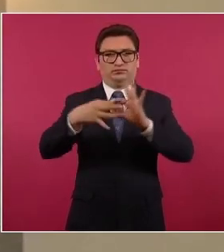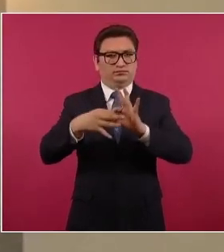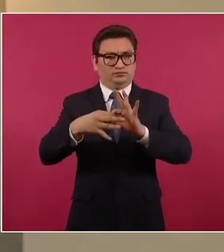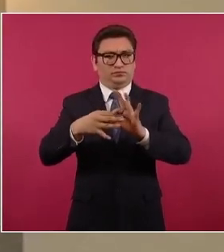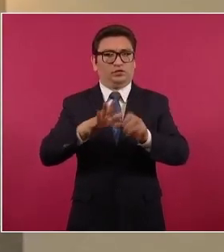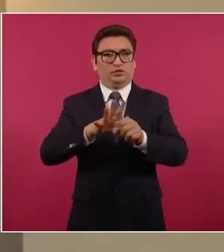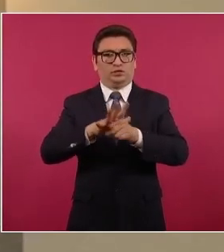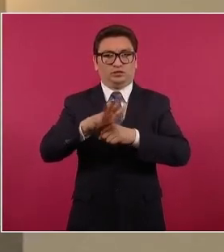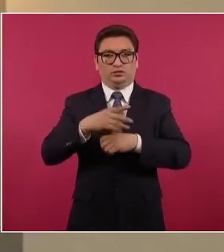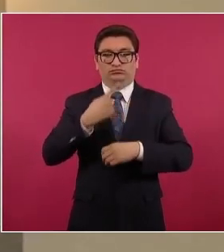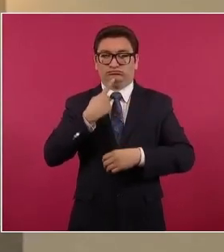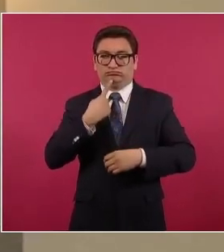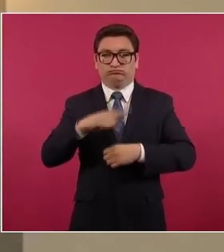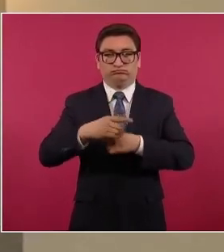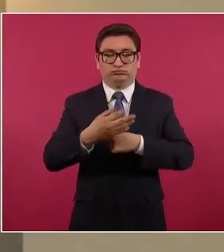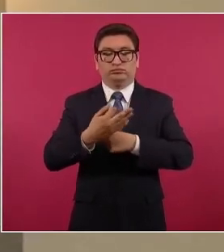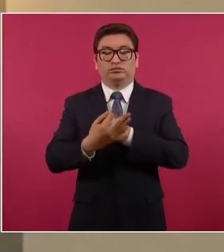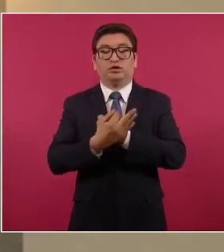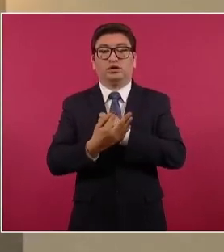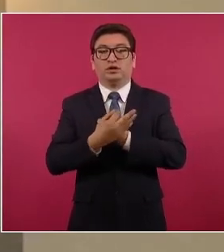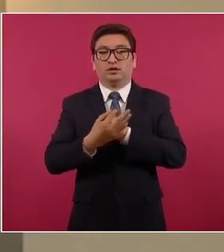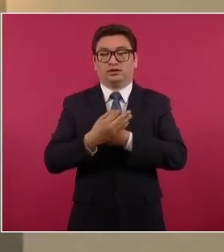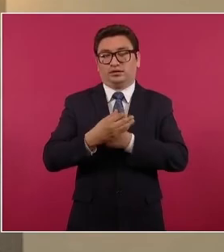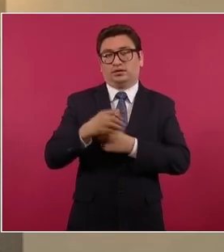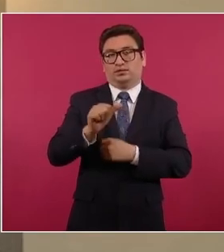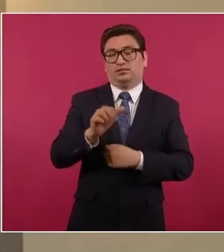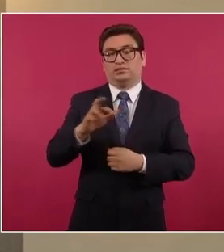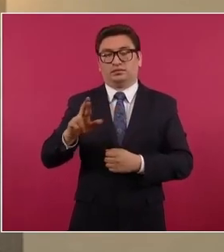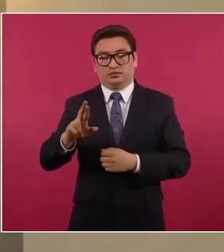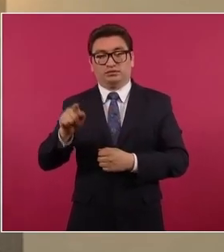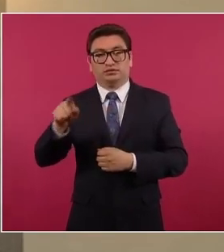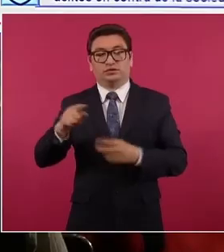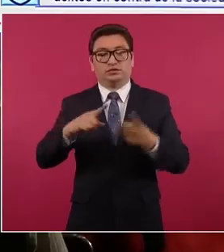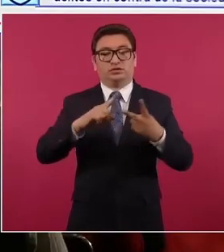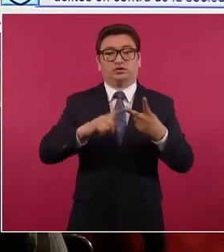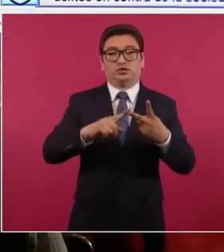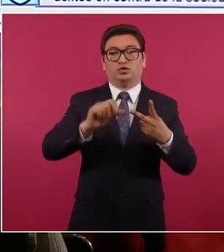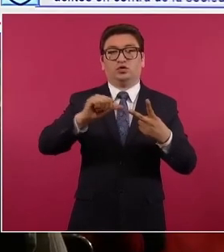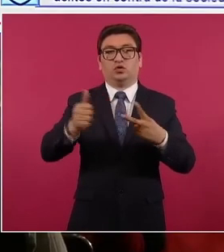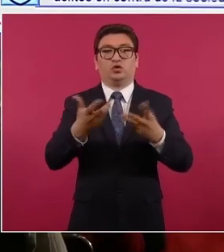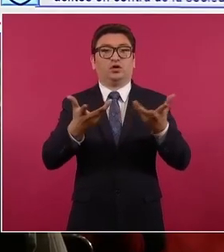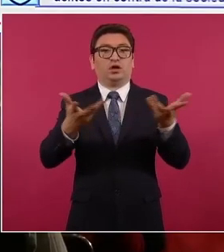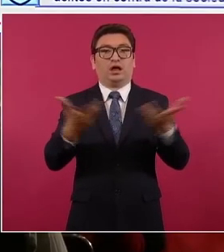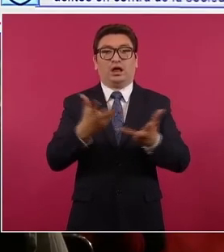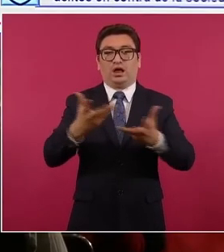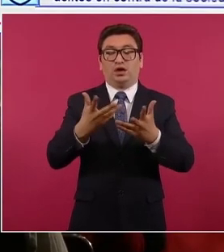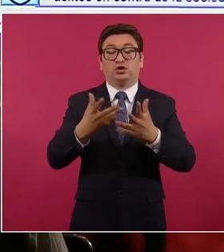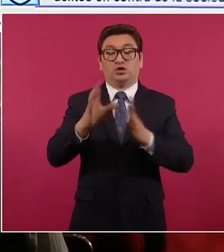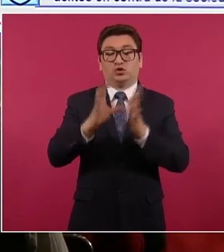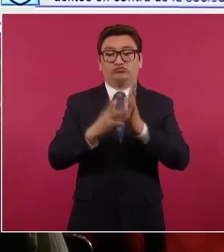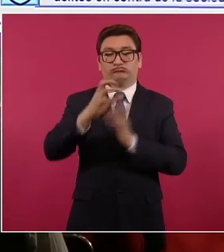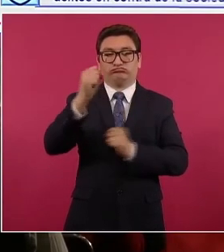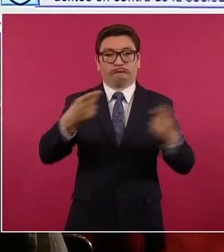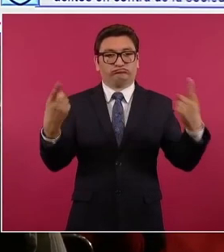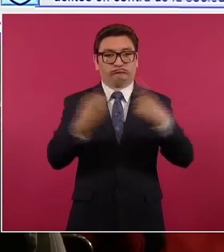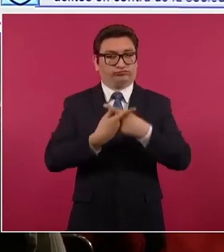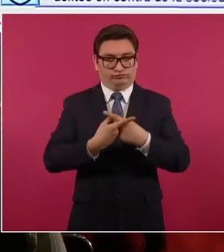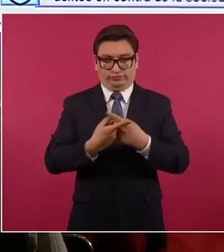amparo en revisión y el segundo tema con relación a una acción de inconstitucionalidad.